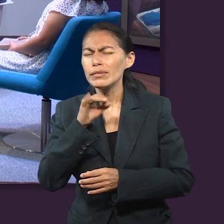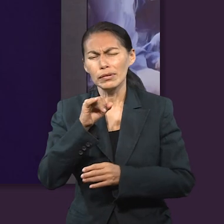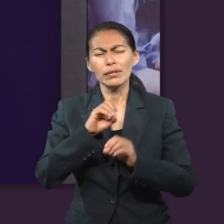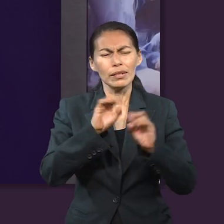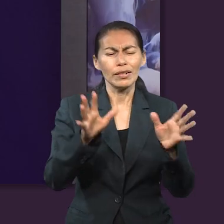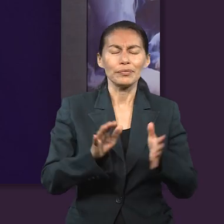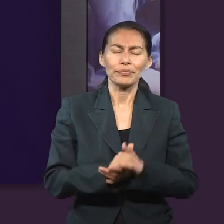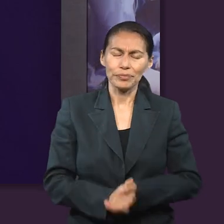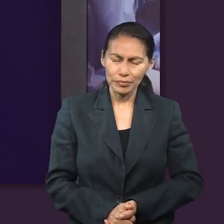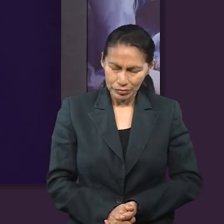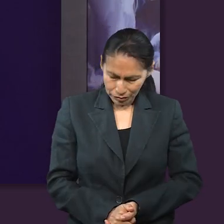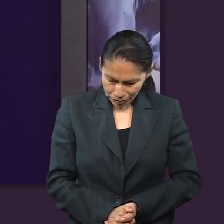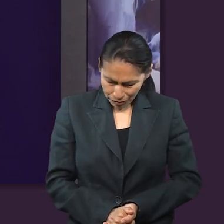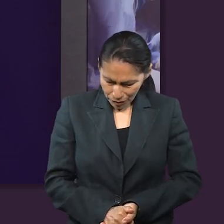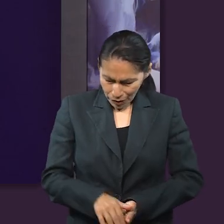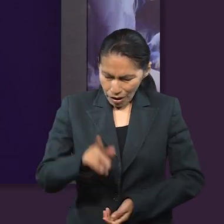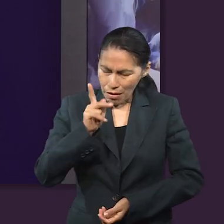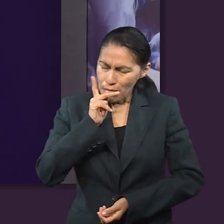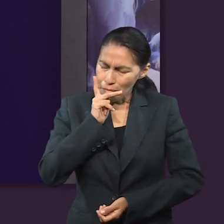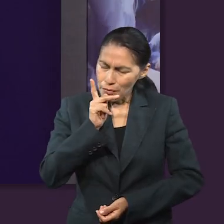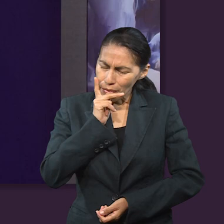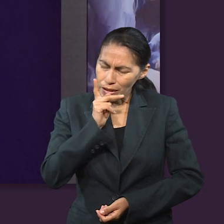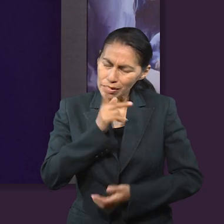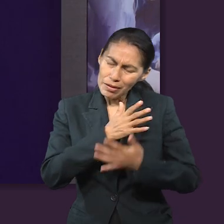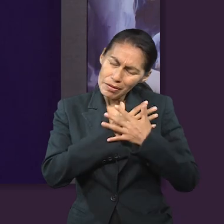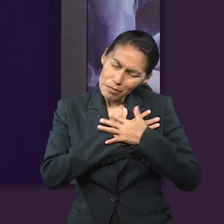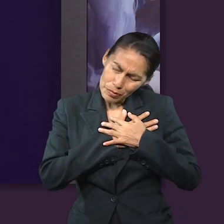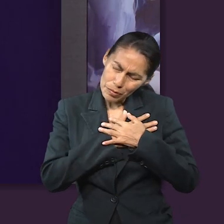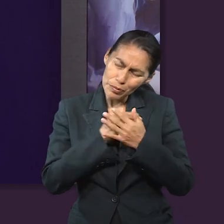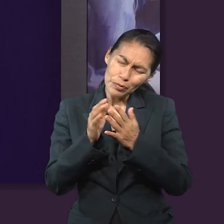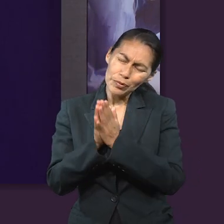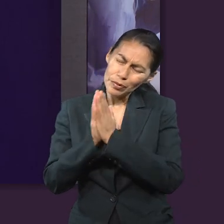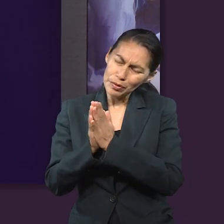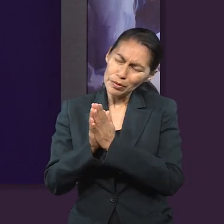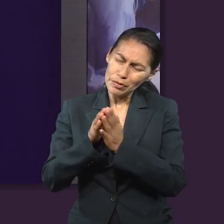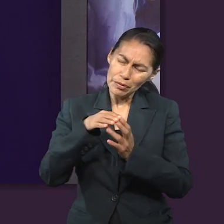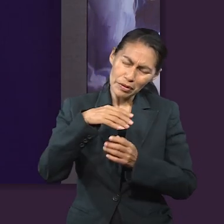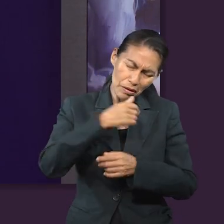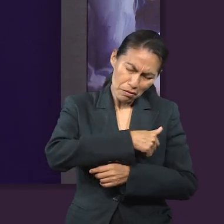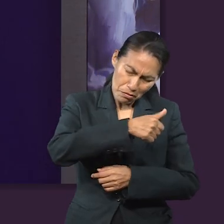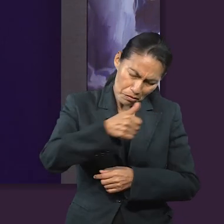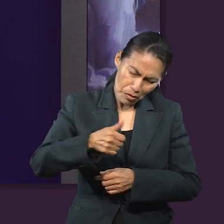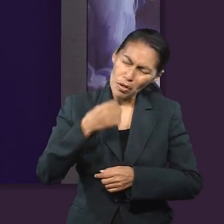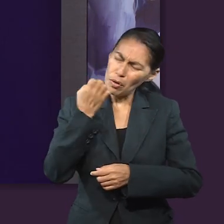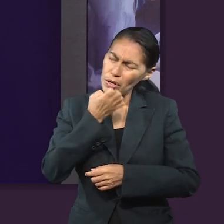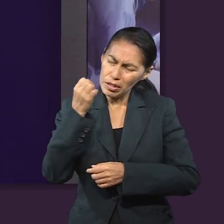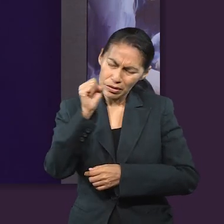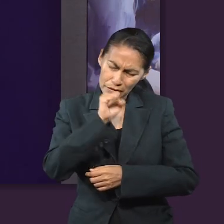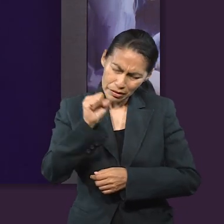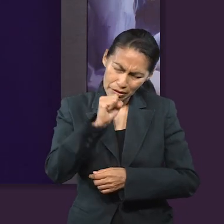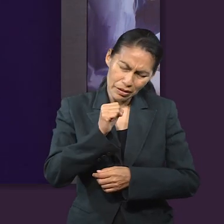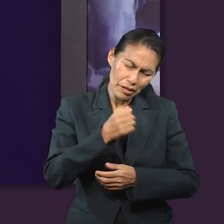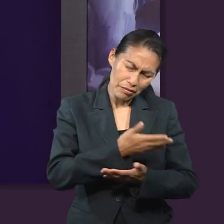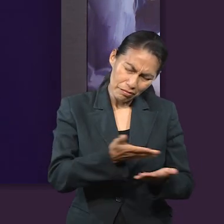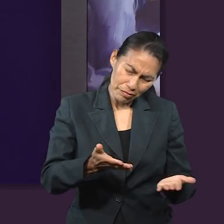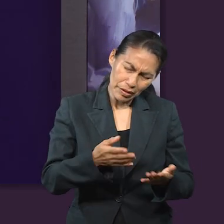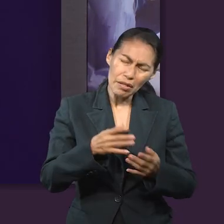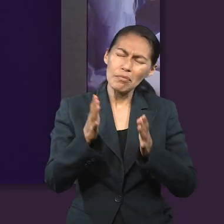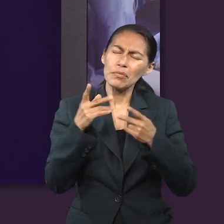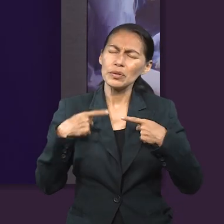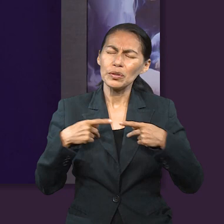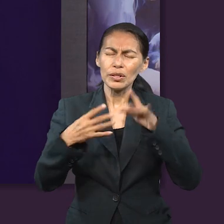a orar. Padre de amor, te pedimos por favor que nos acompañes en el estudio de esta Escuela Sabática. Dice a las personas que nos